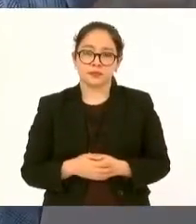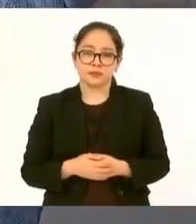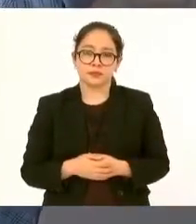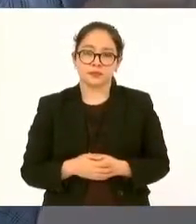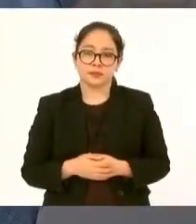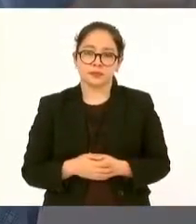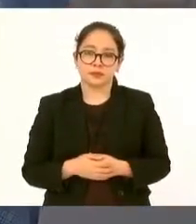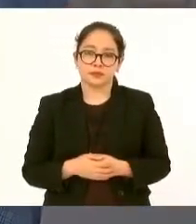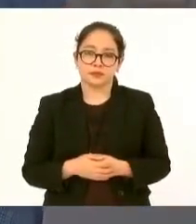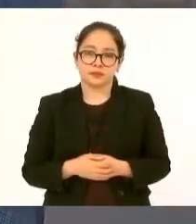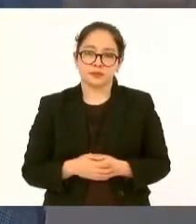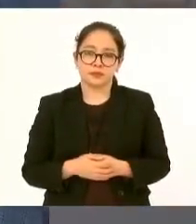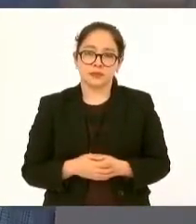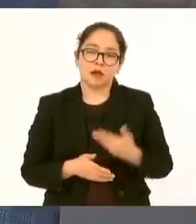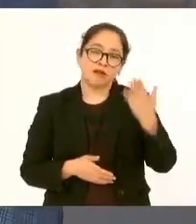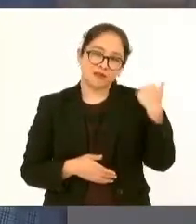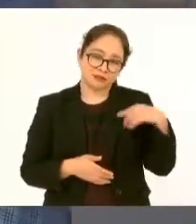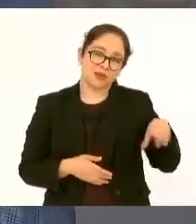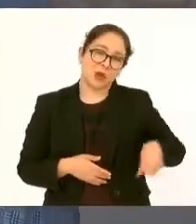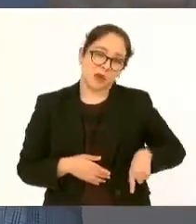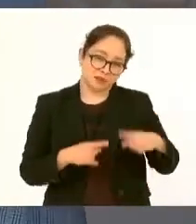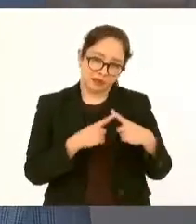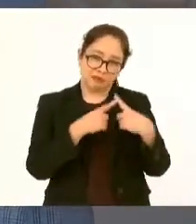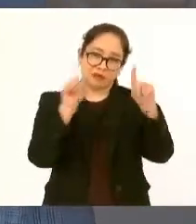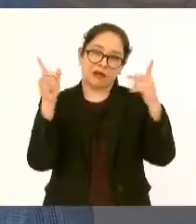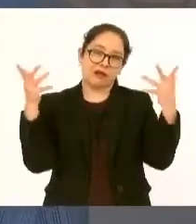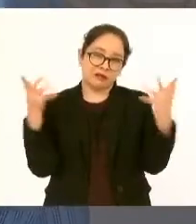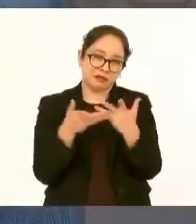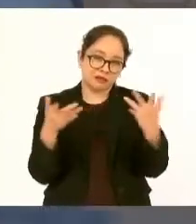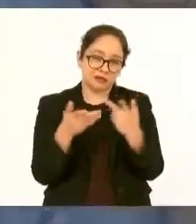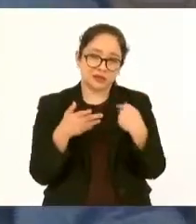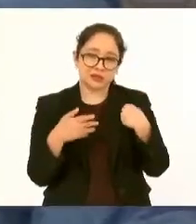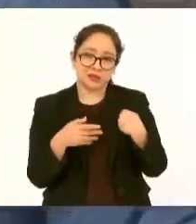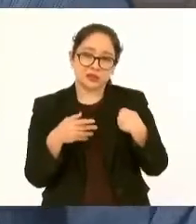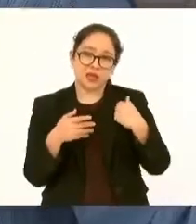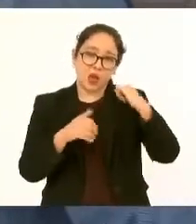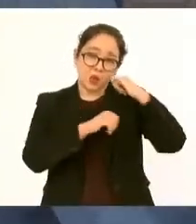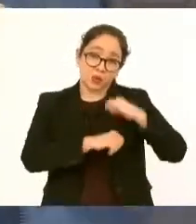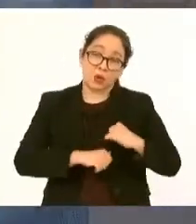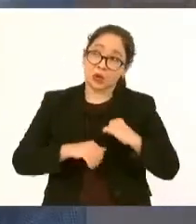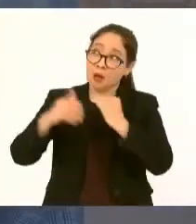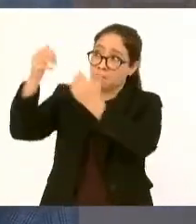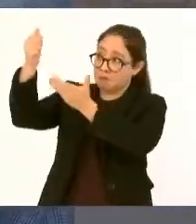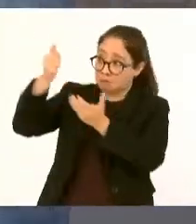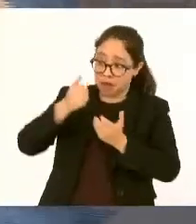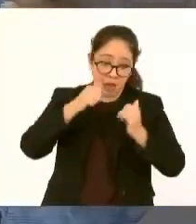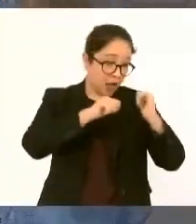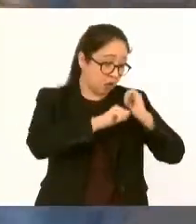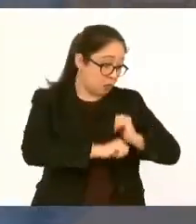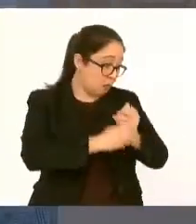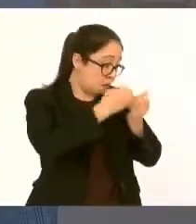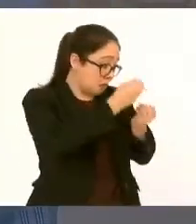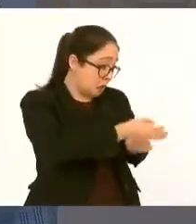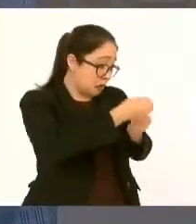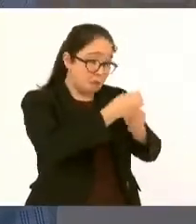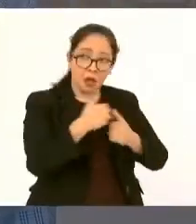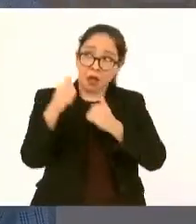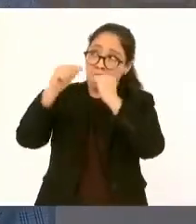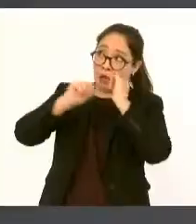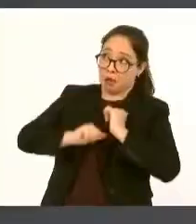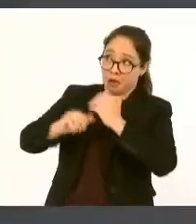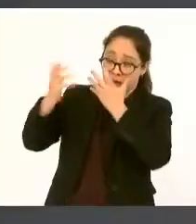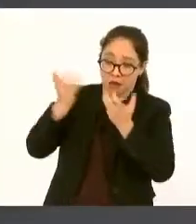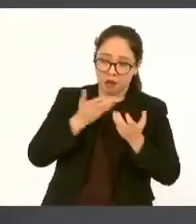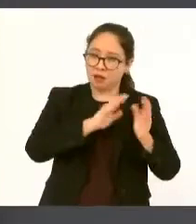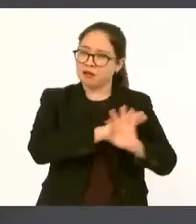presupuesto por las dependencias federales, estatales, municipales, llega directo desde la tesorería de la federación